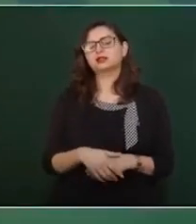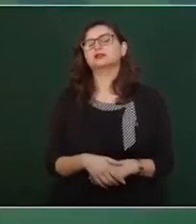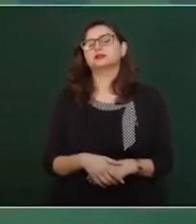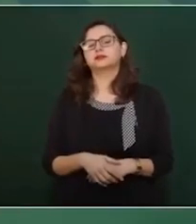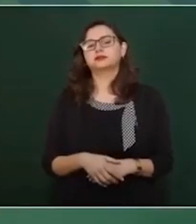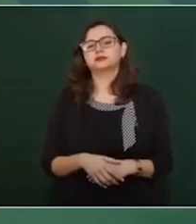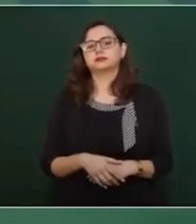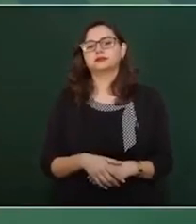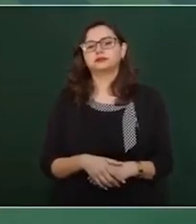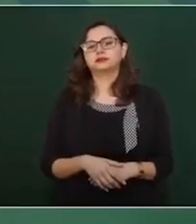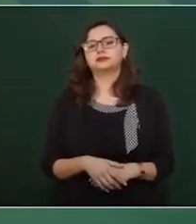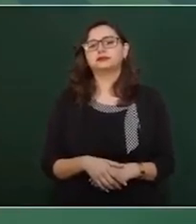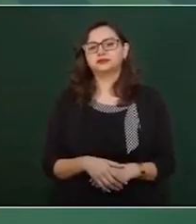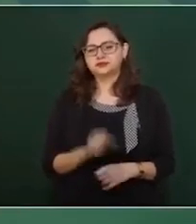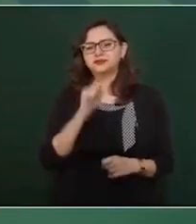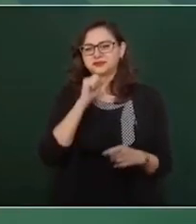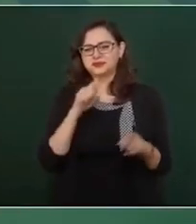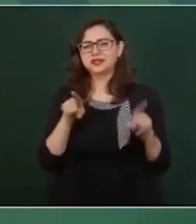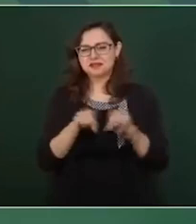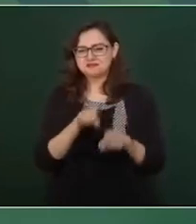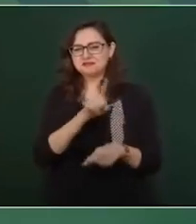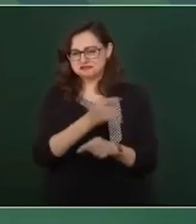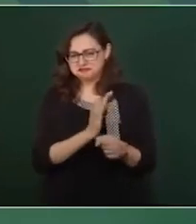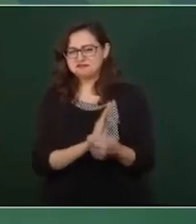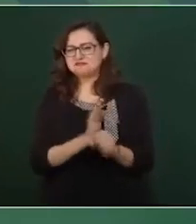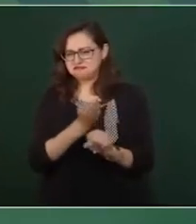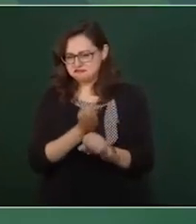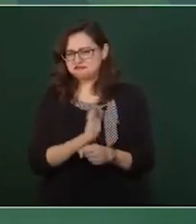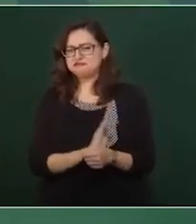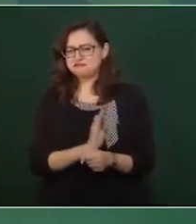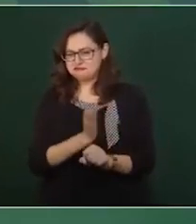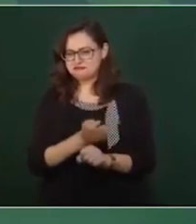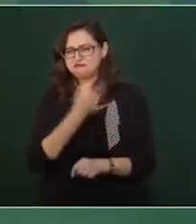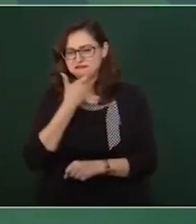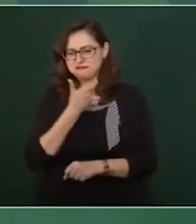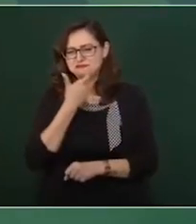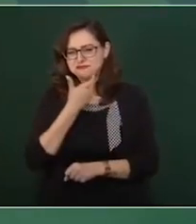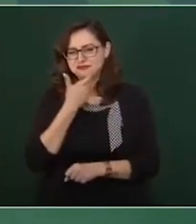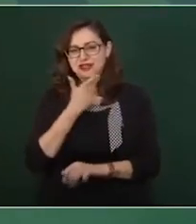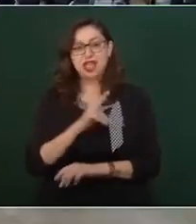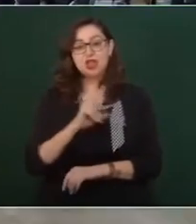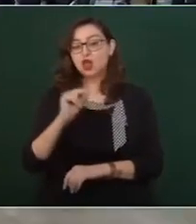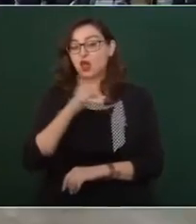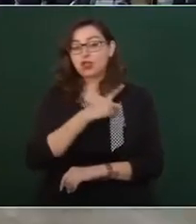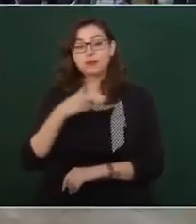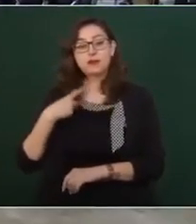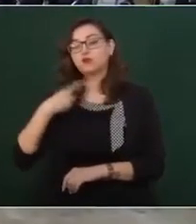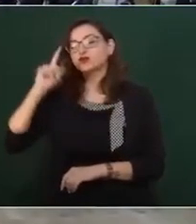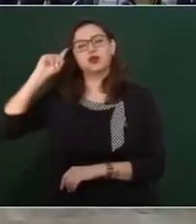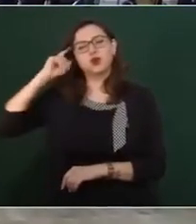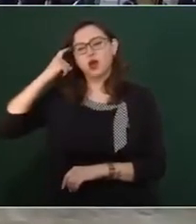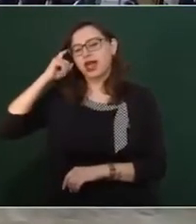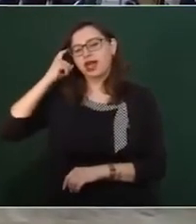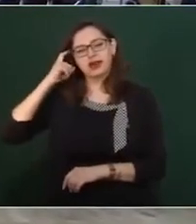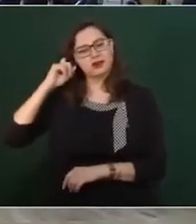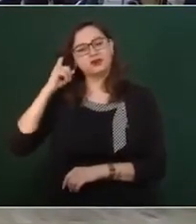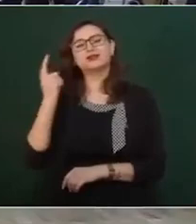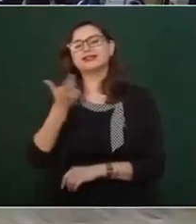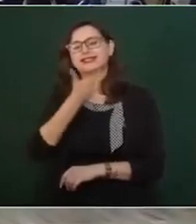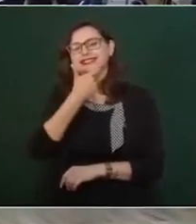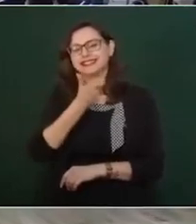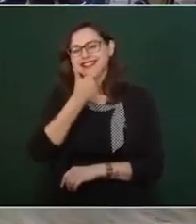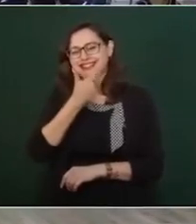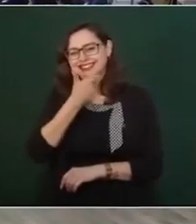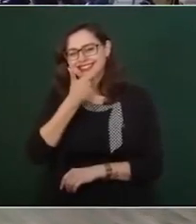que también tiene sentido el humor, porque no hay que enojarse, hay que